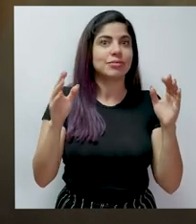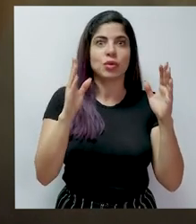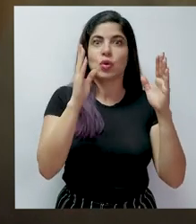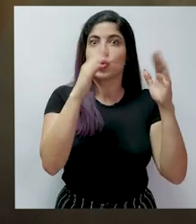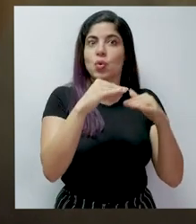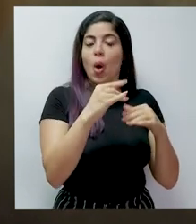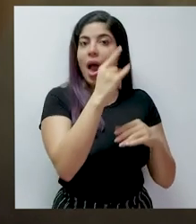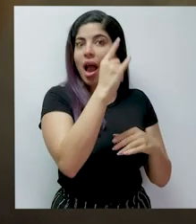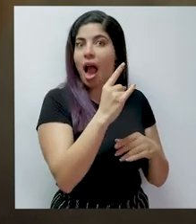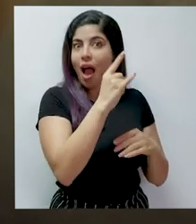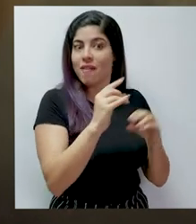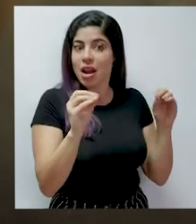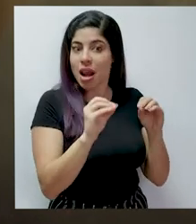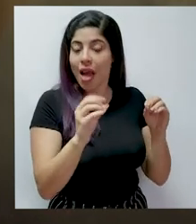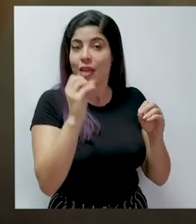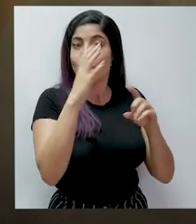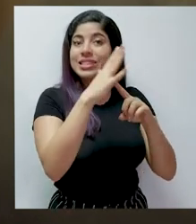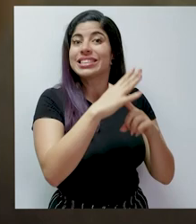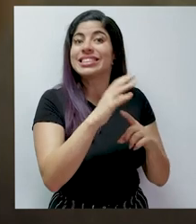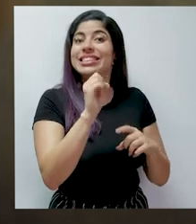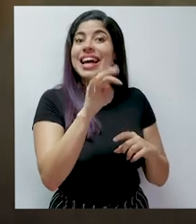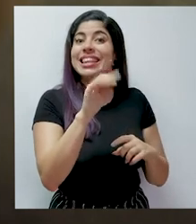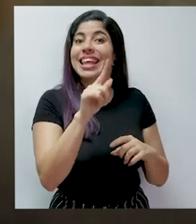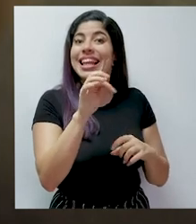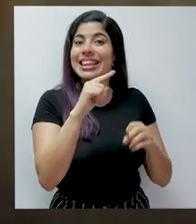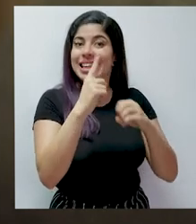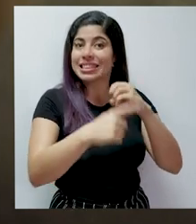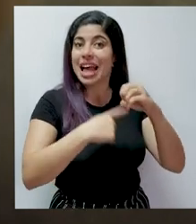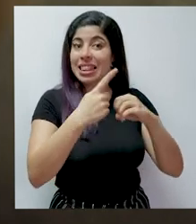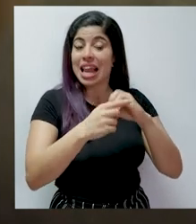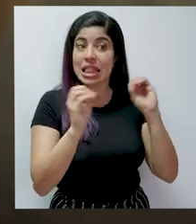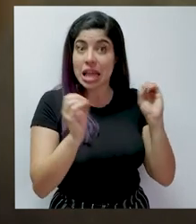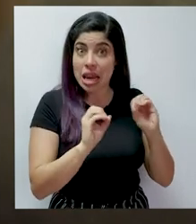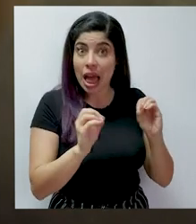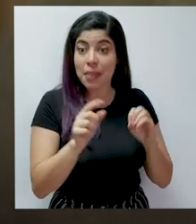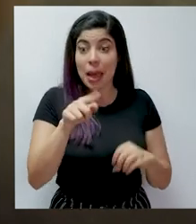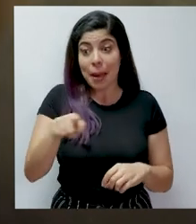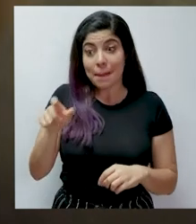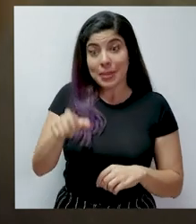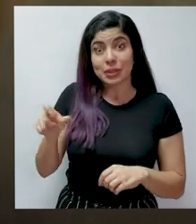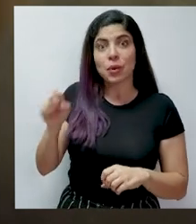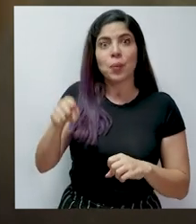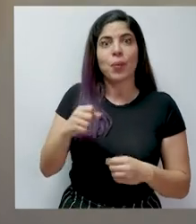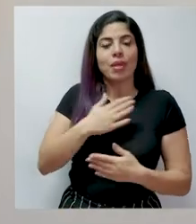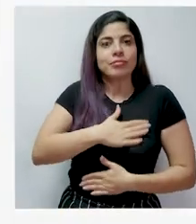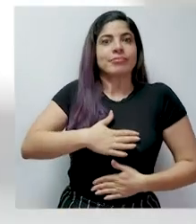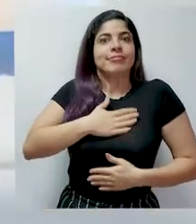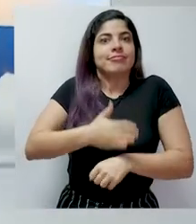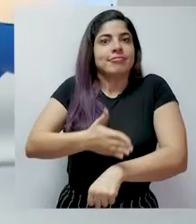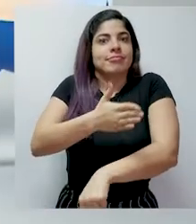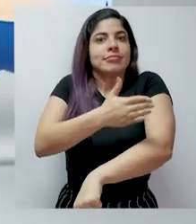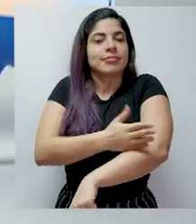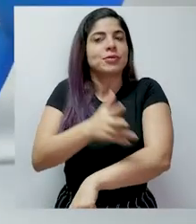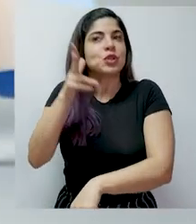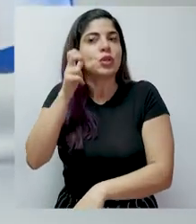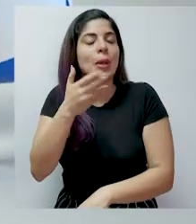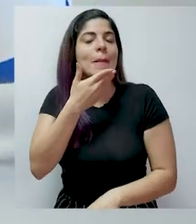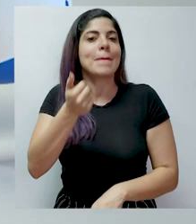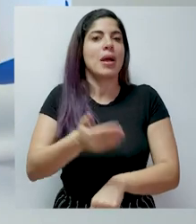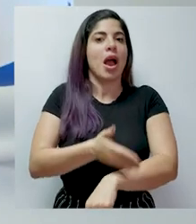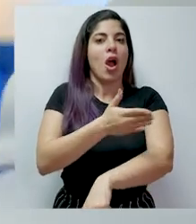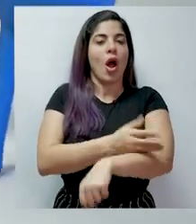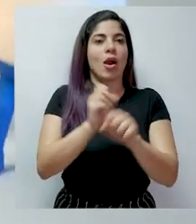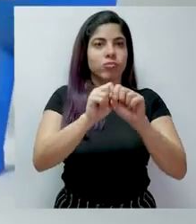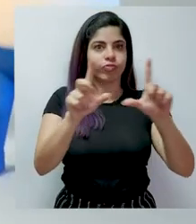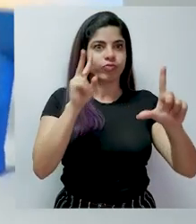gratuita y no cuenten con servicios de televisión por cable o satélite, podrán disfrutar de manera progresiva una mejor calidad de imagen